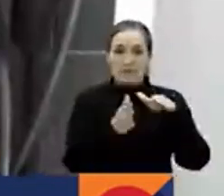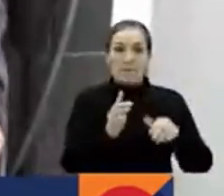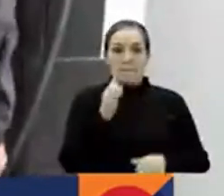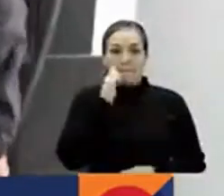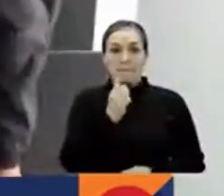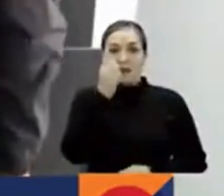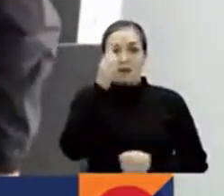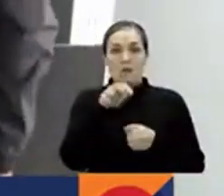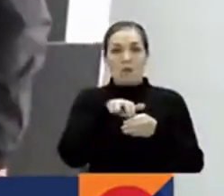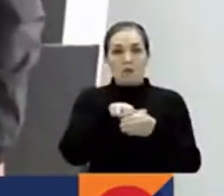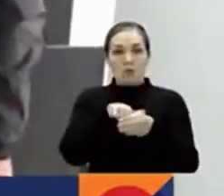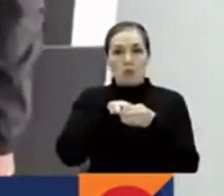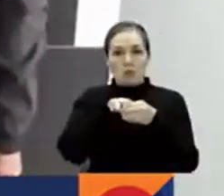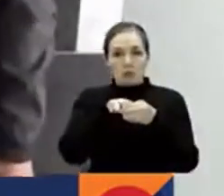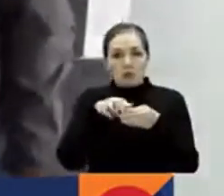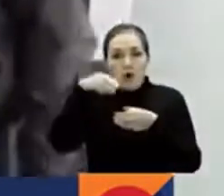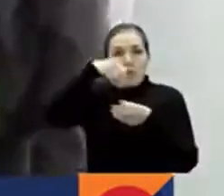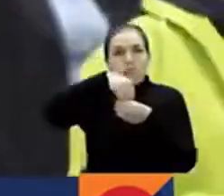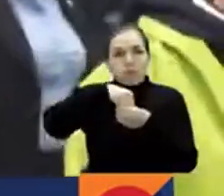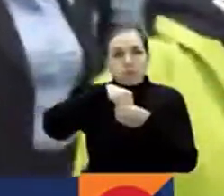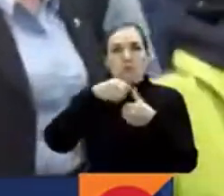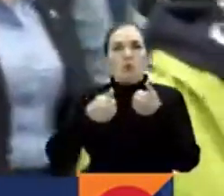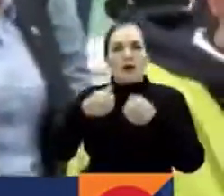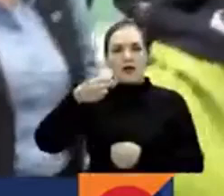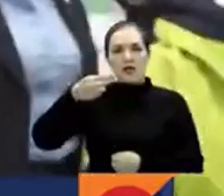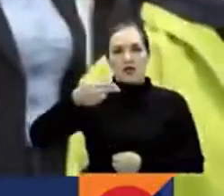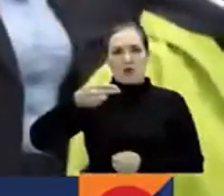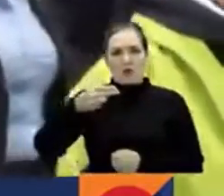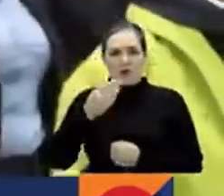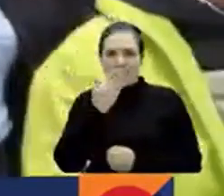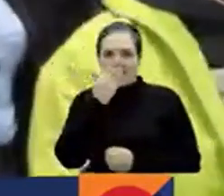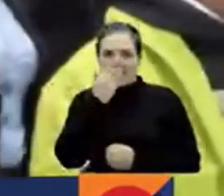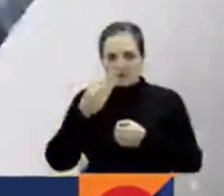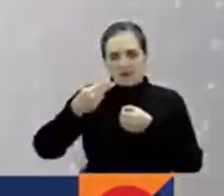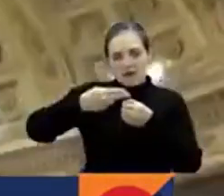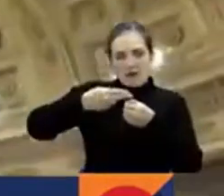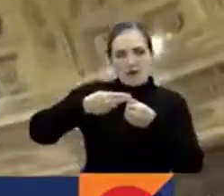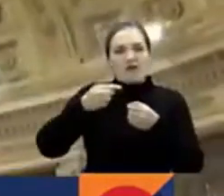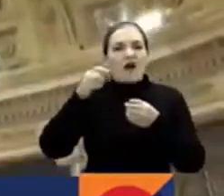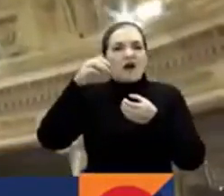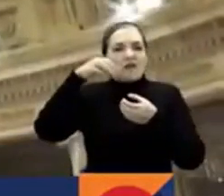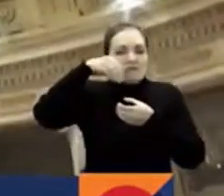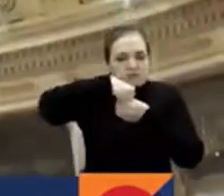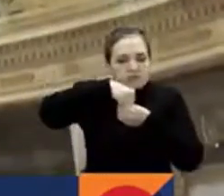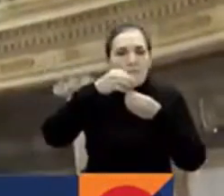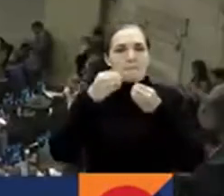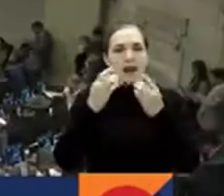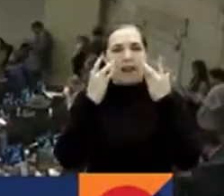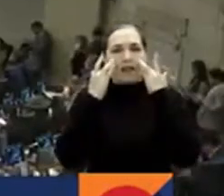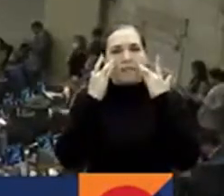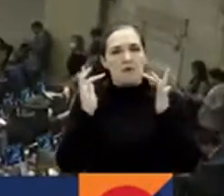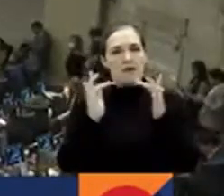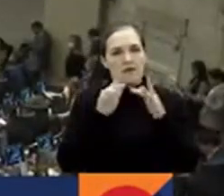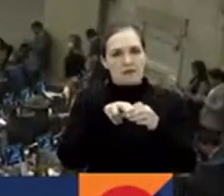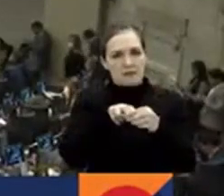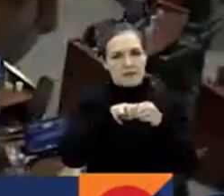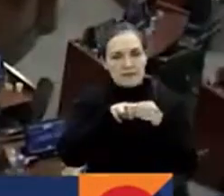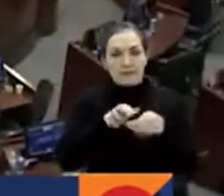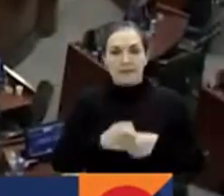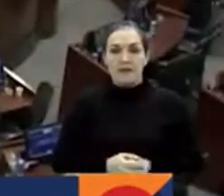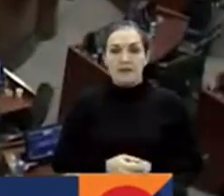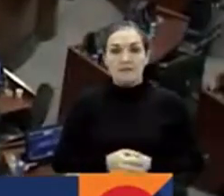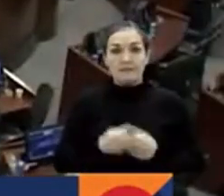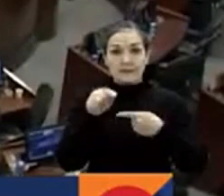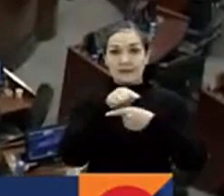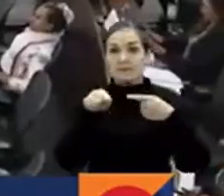Hace parte de un plan piloto para aumentar la oferta de energías limpias en el transporte. Semana crucial para el trámite de las